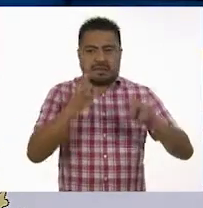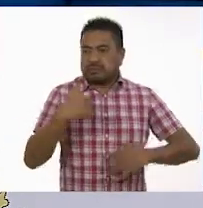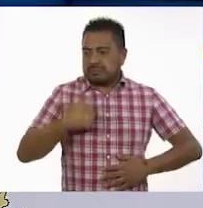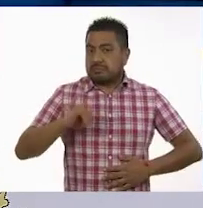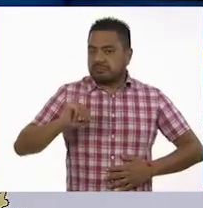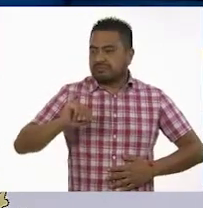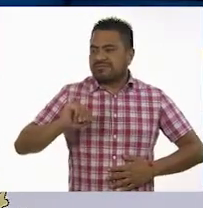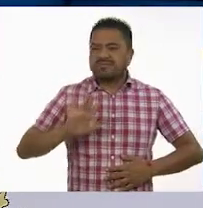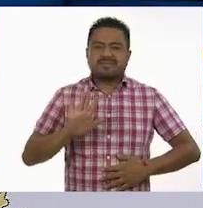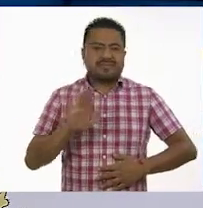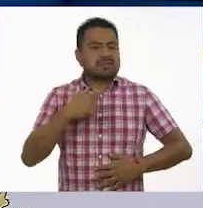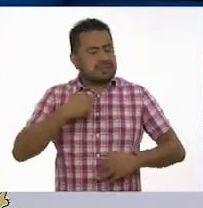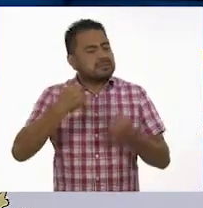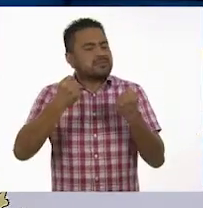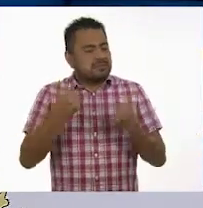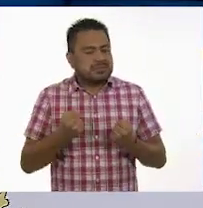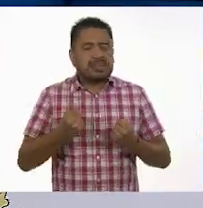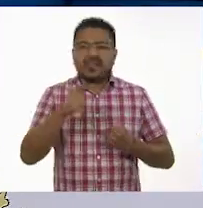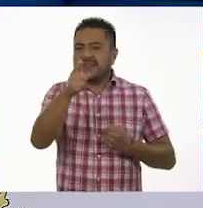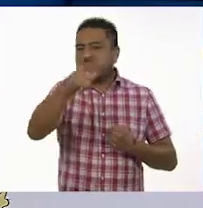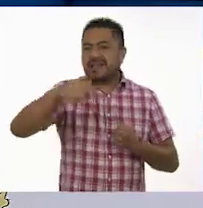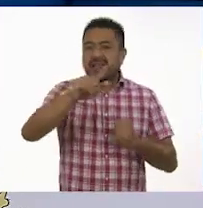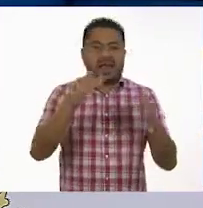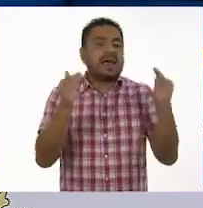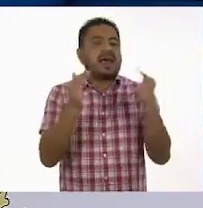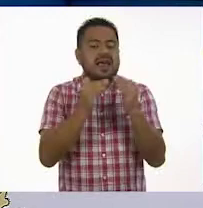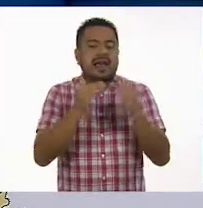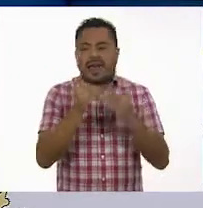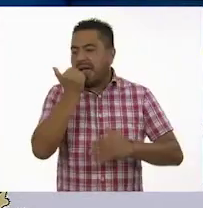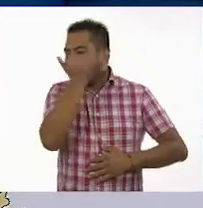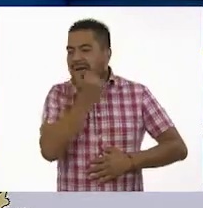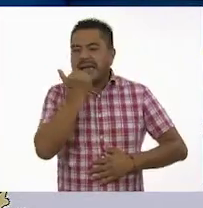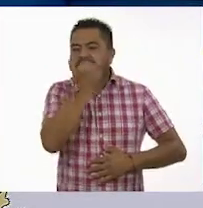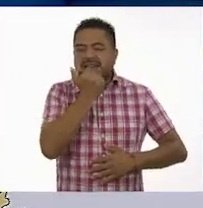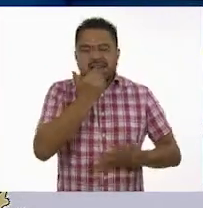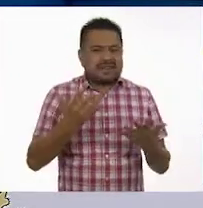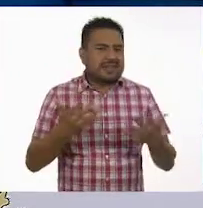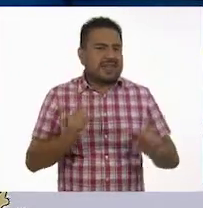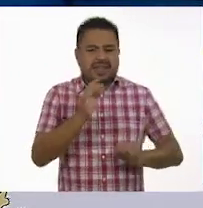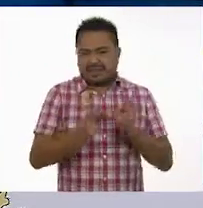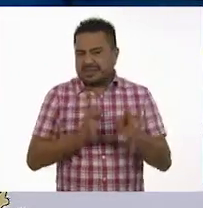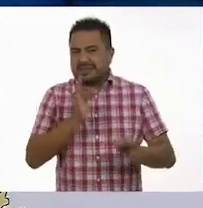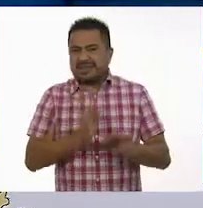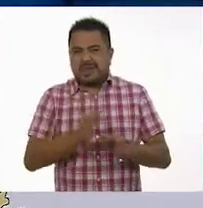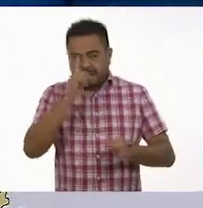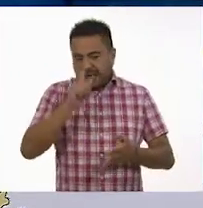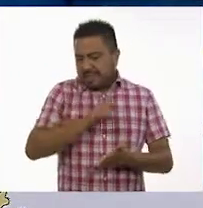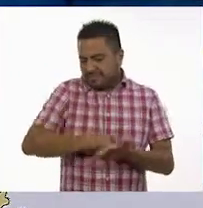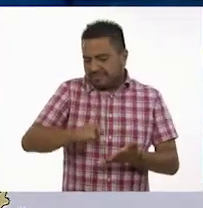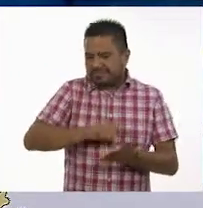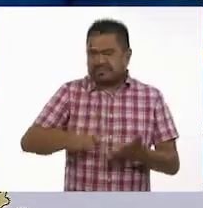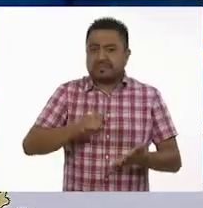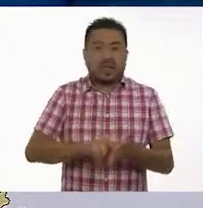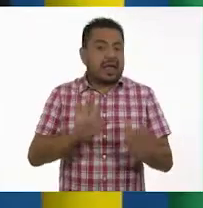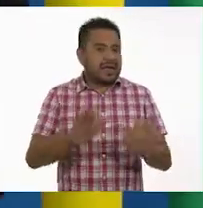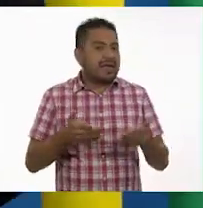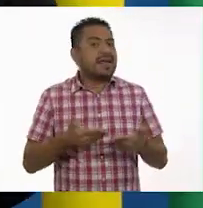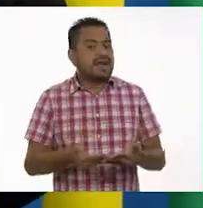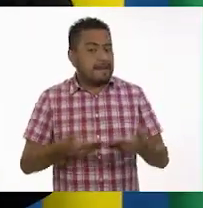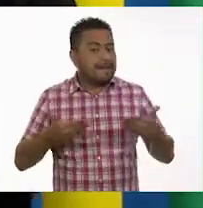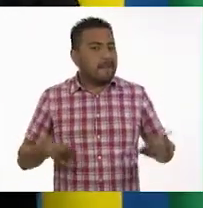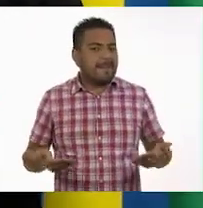tengo. Y estoy seguro de que allá en casa las alumnas y los alumnos ya están listos para tomar nota. Pues entonces,